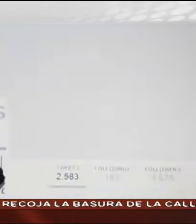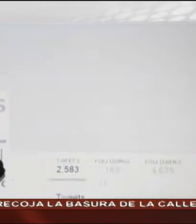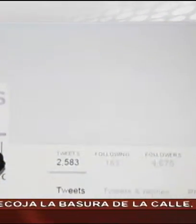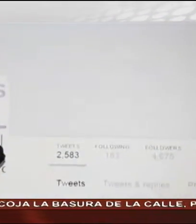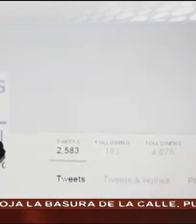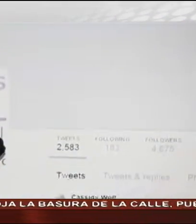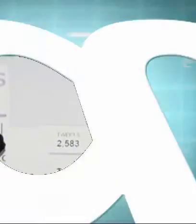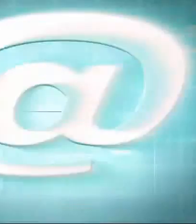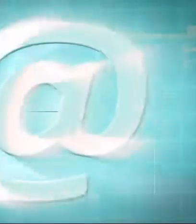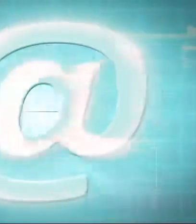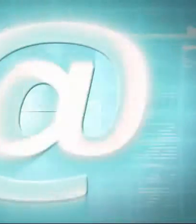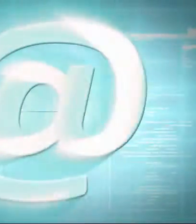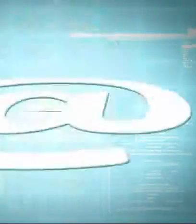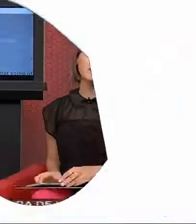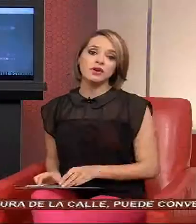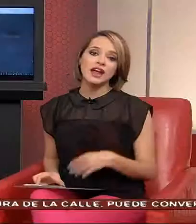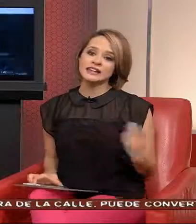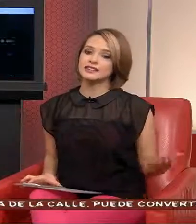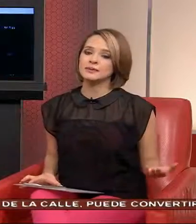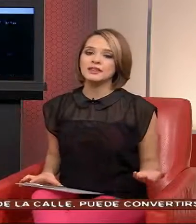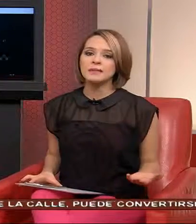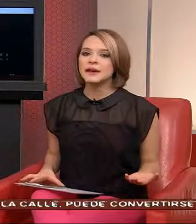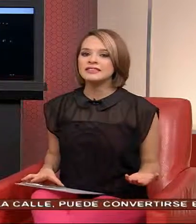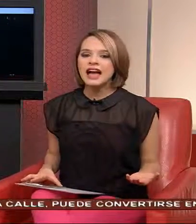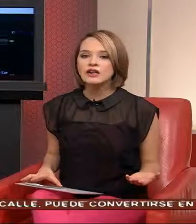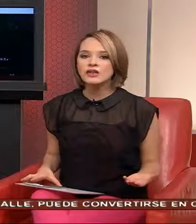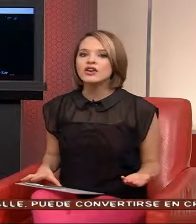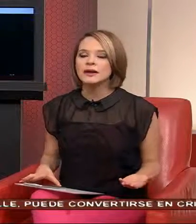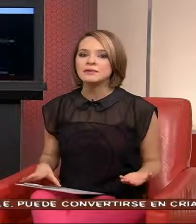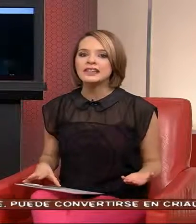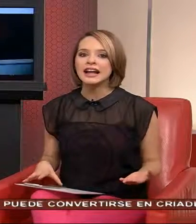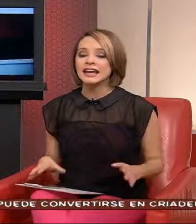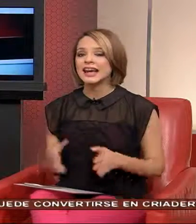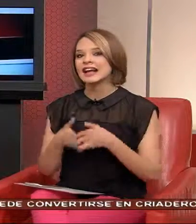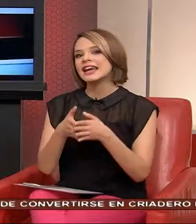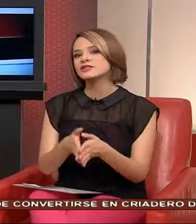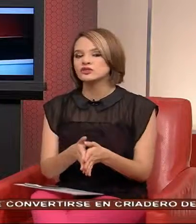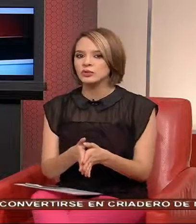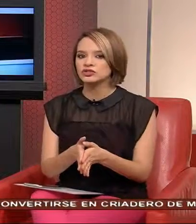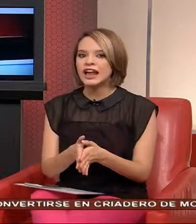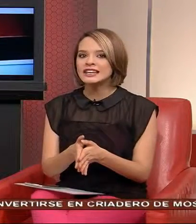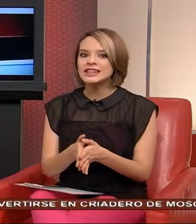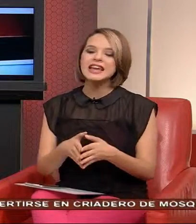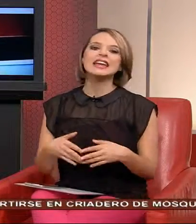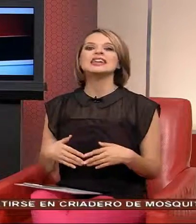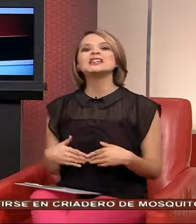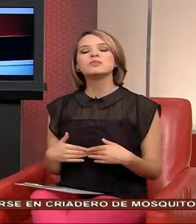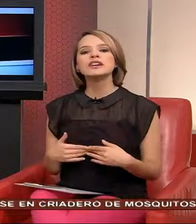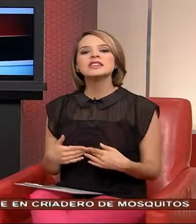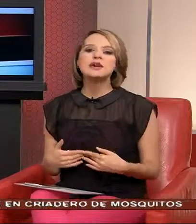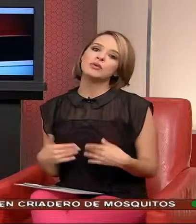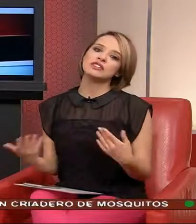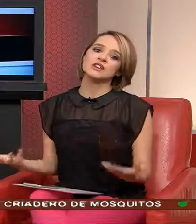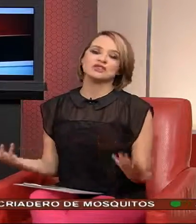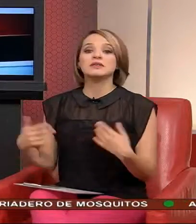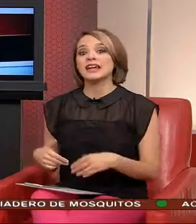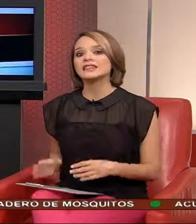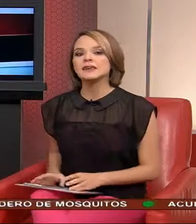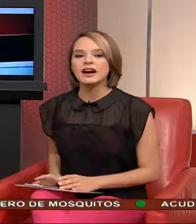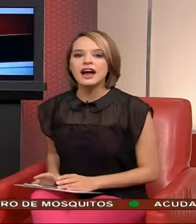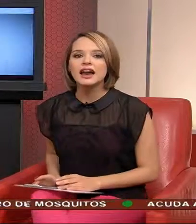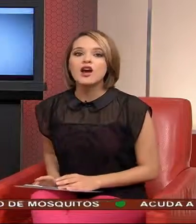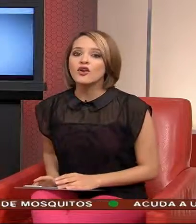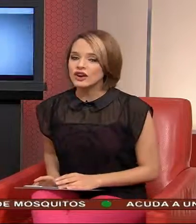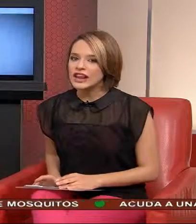En agosto Ya habíamos visto Por ejemplo La iniciativa Del Pentágono Que invita A que hackeen Sus portales Y después Pues los